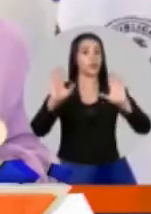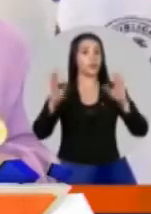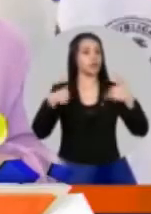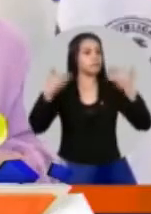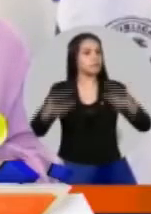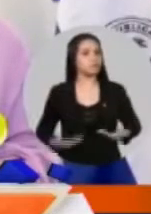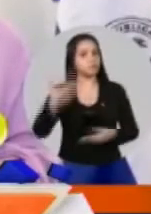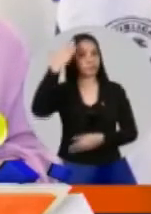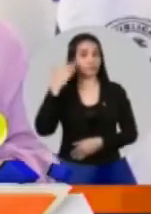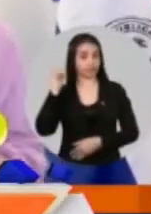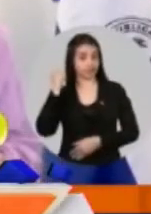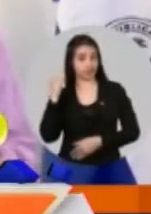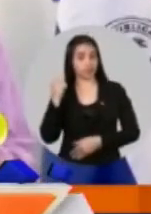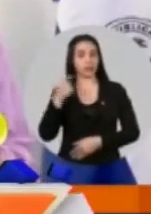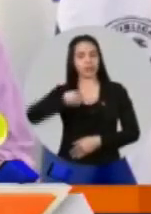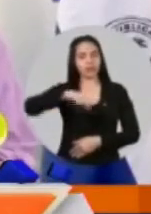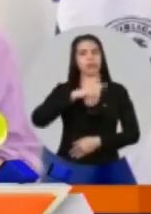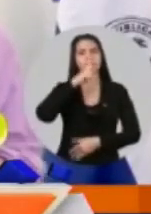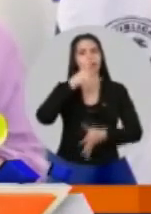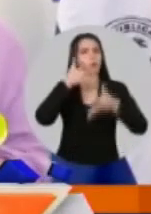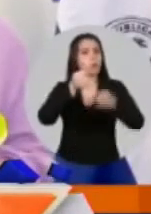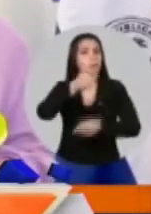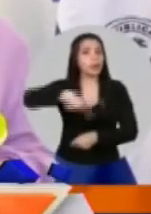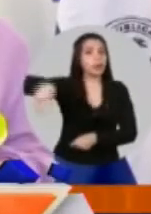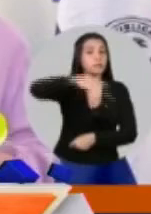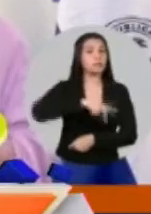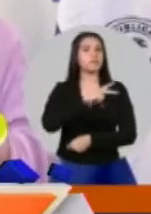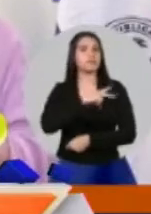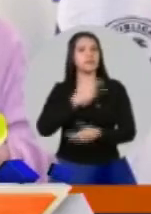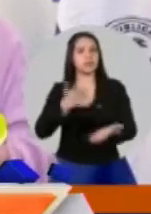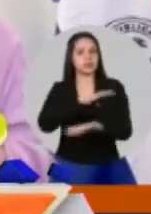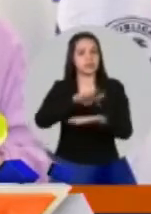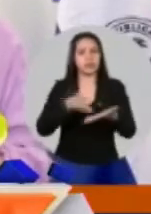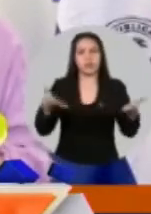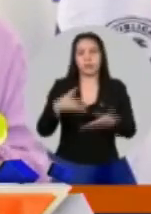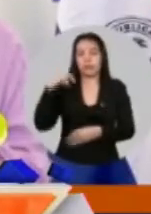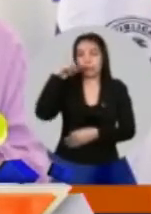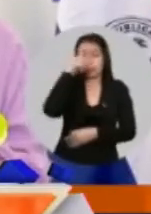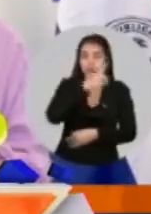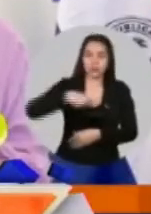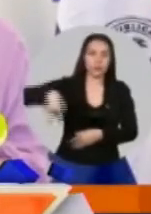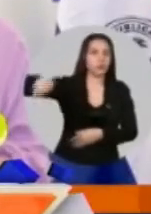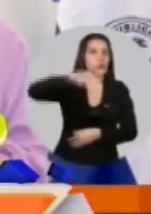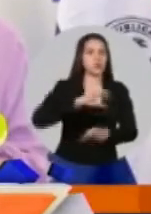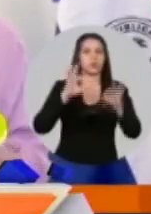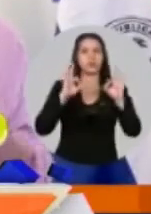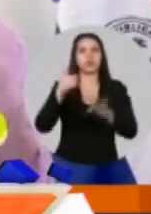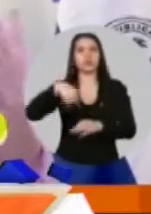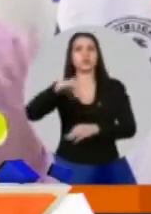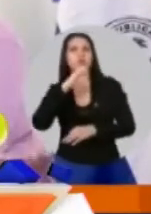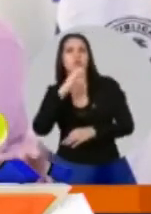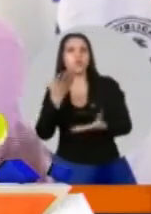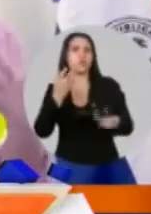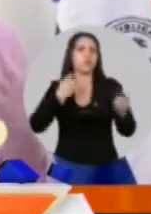Don Francisco quizá lo hizo también en Chile, ¿verdad? Pero cuando vos sos del Estado o parte del Estado, imagínate, si vos me venís y decís,